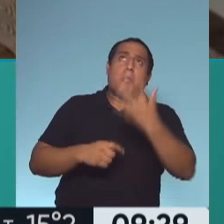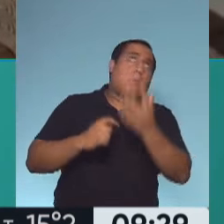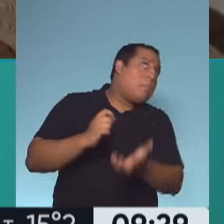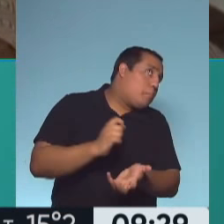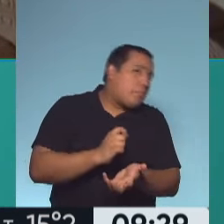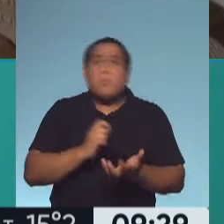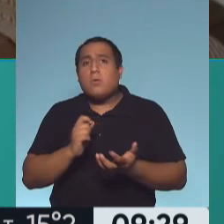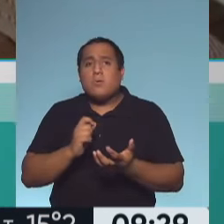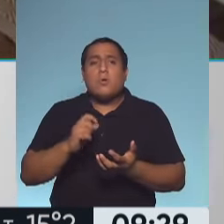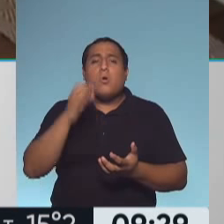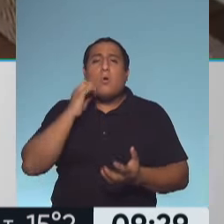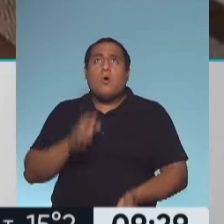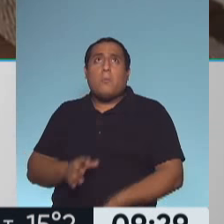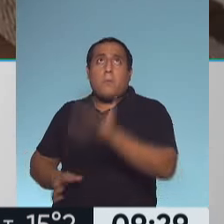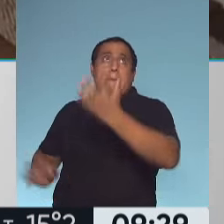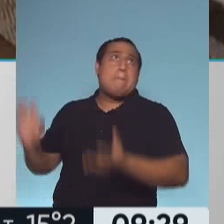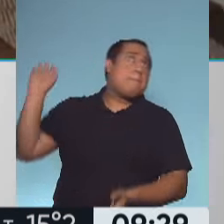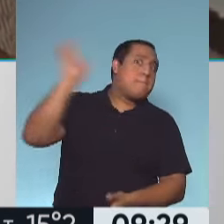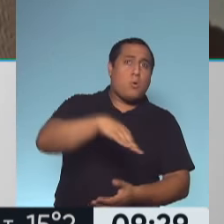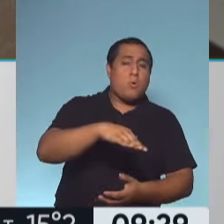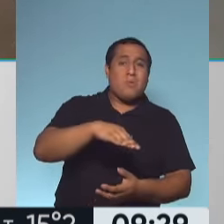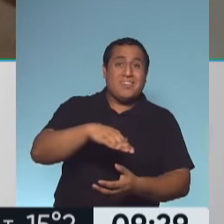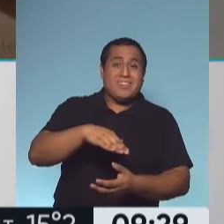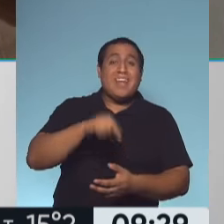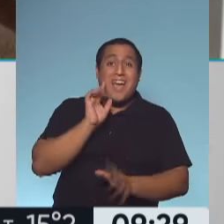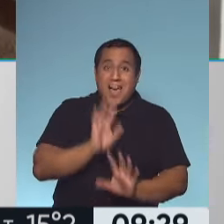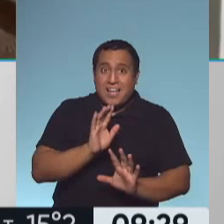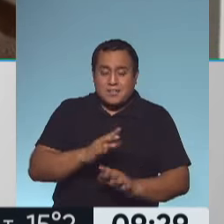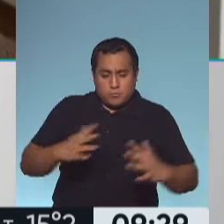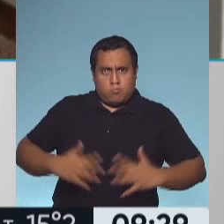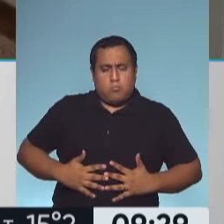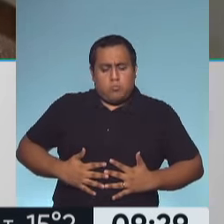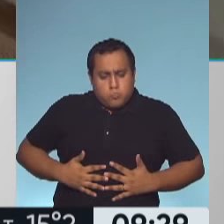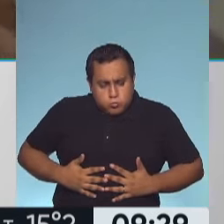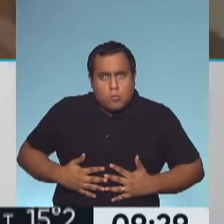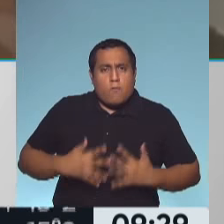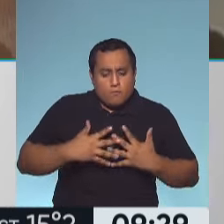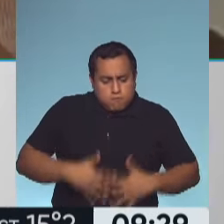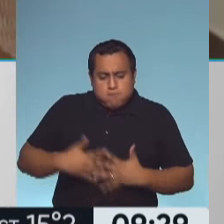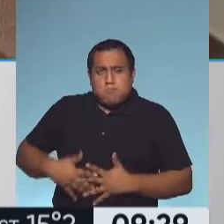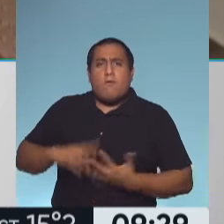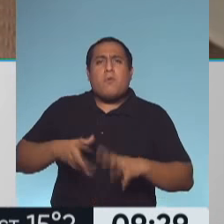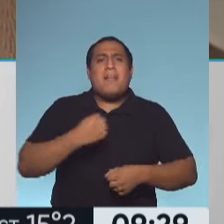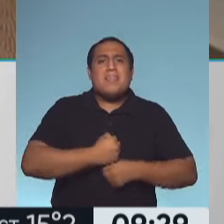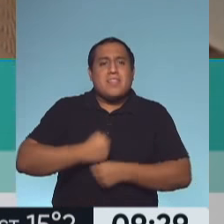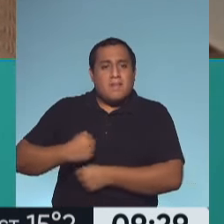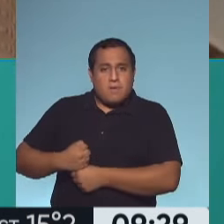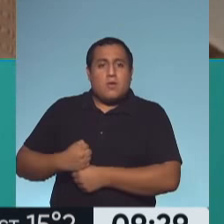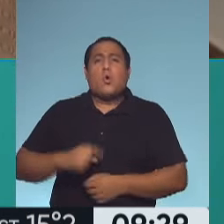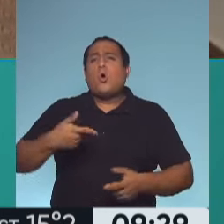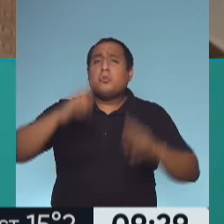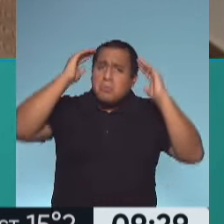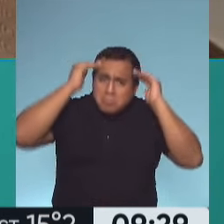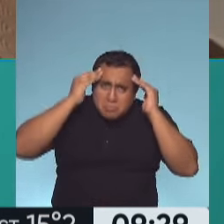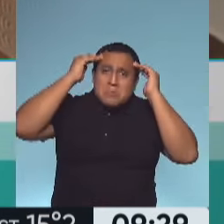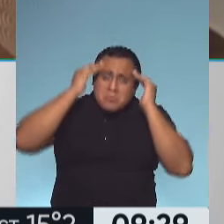voy a rematar en el volei. Eso entrena más la función del abdominal que la flexión de tronco, que lo que